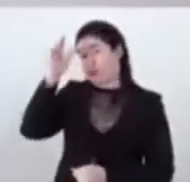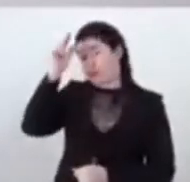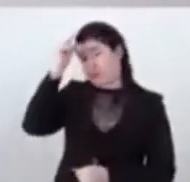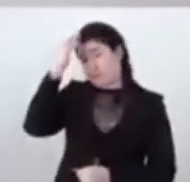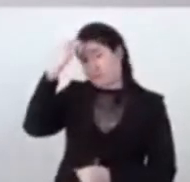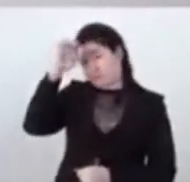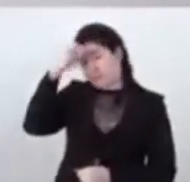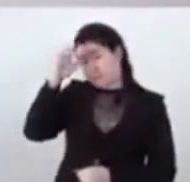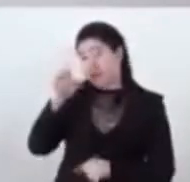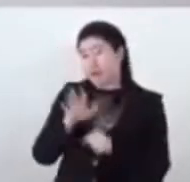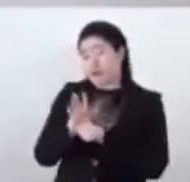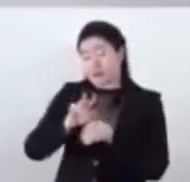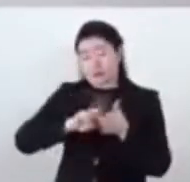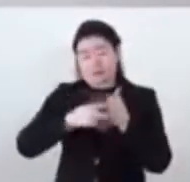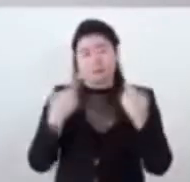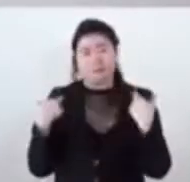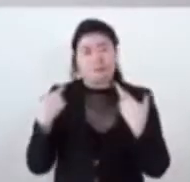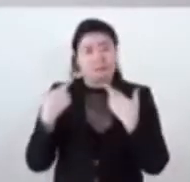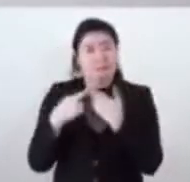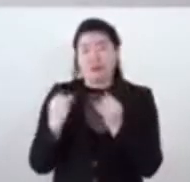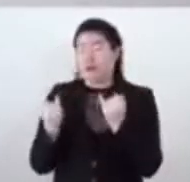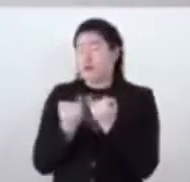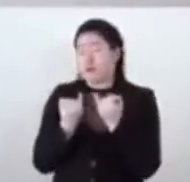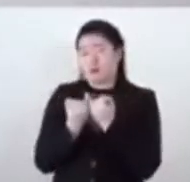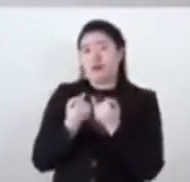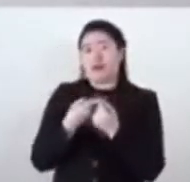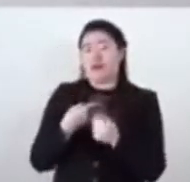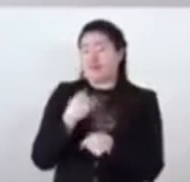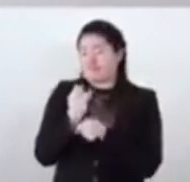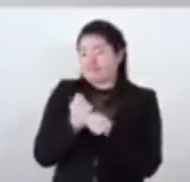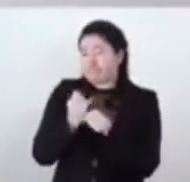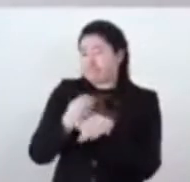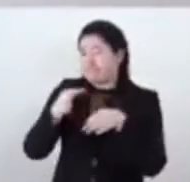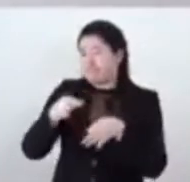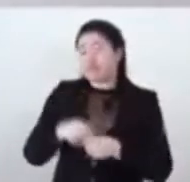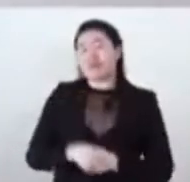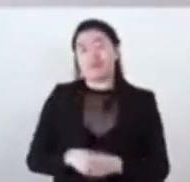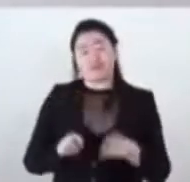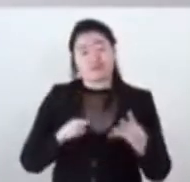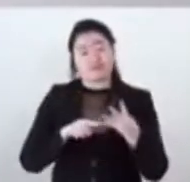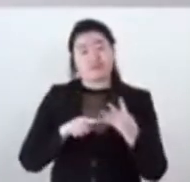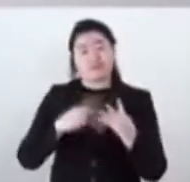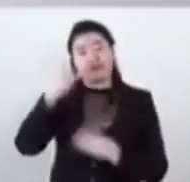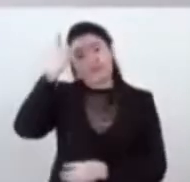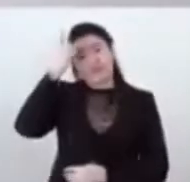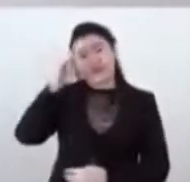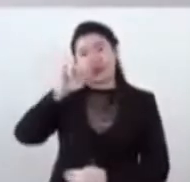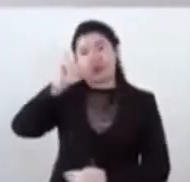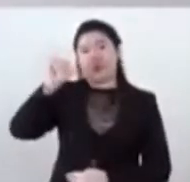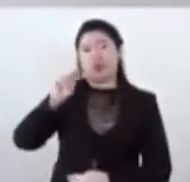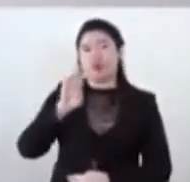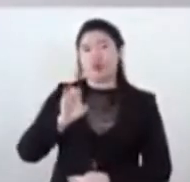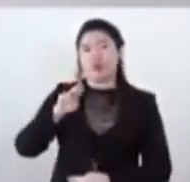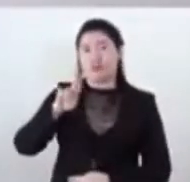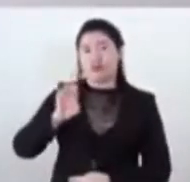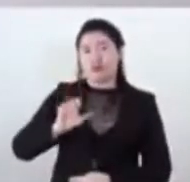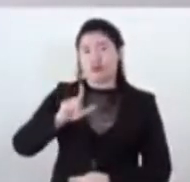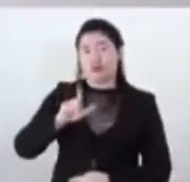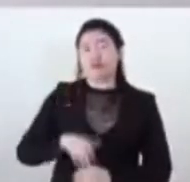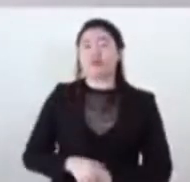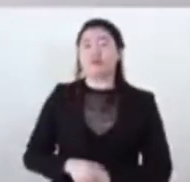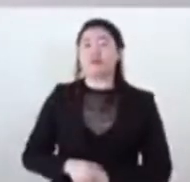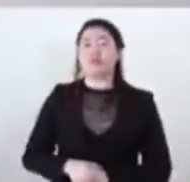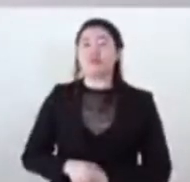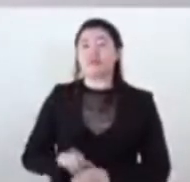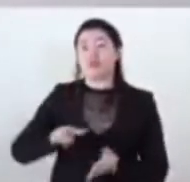la práctica docente y perito certificado. Doctor Juan Manuel Mayoral Villa, ingeniero civil por la UNAM